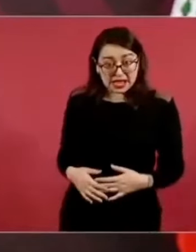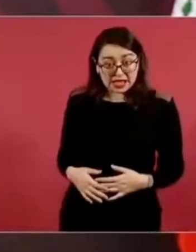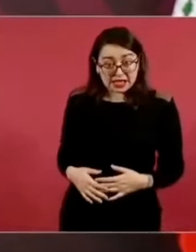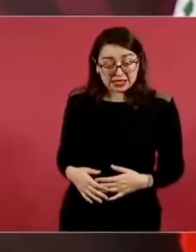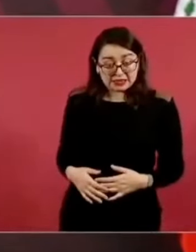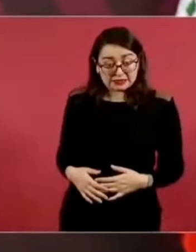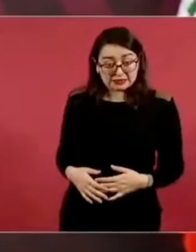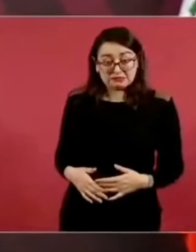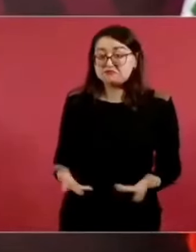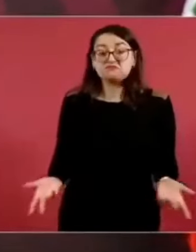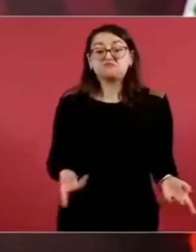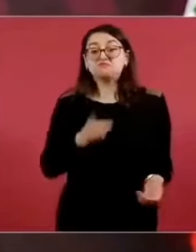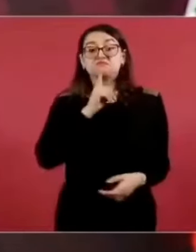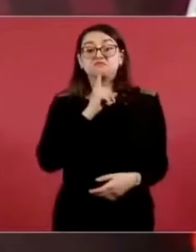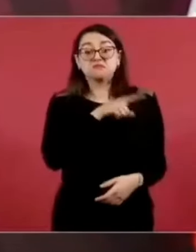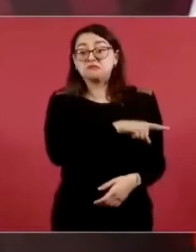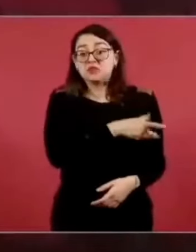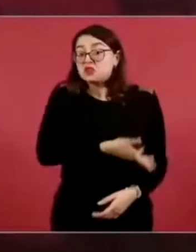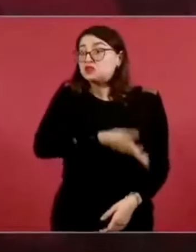Nada.